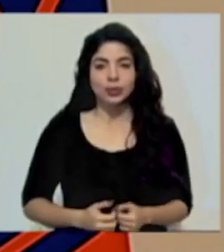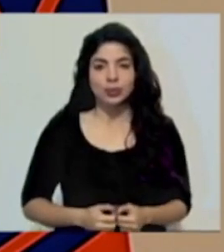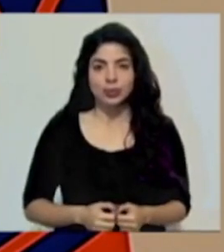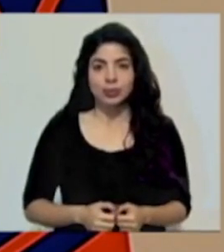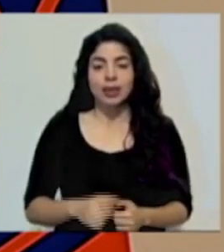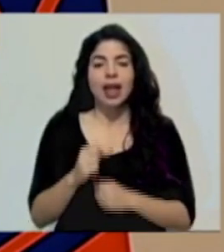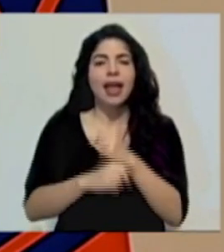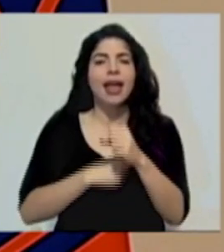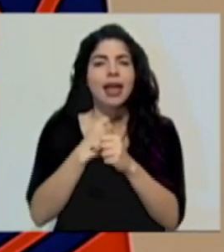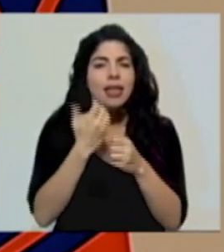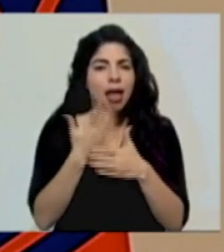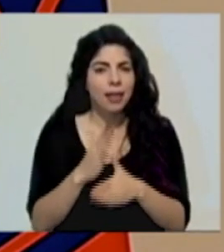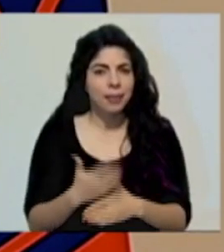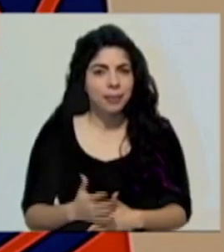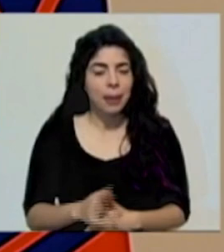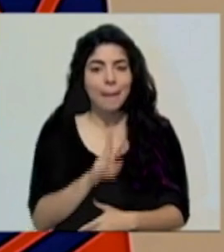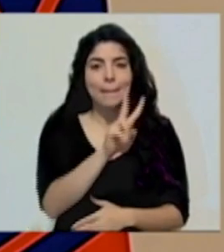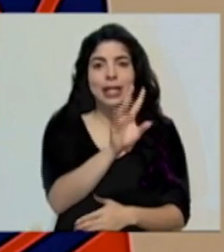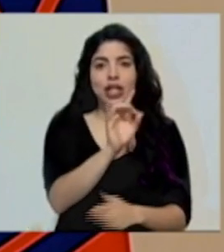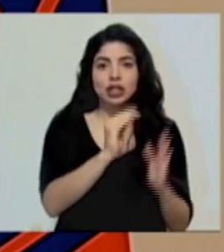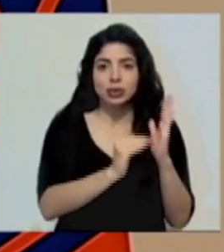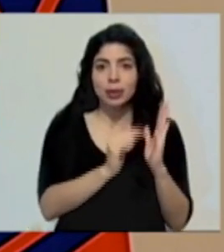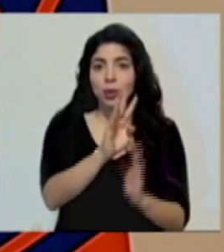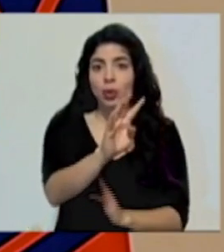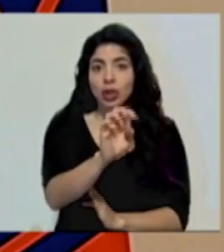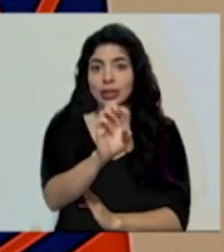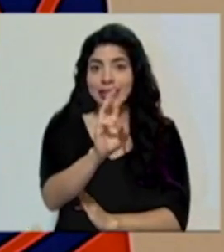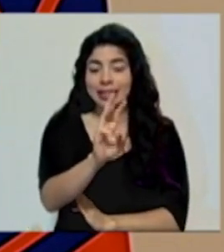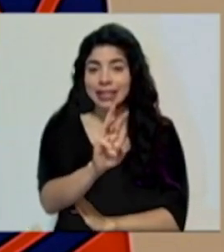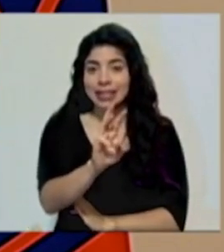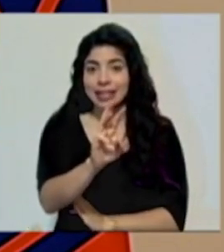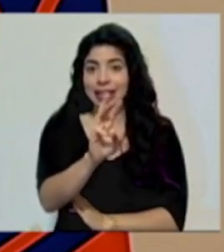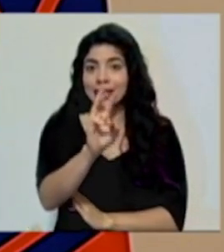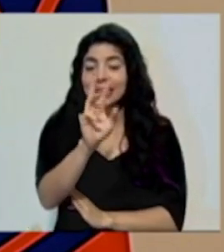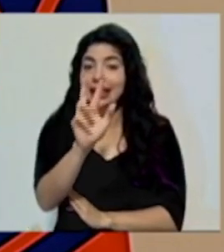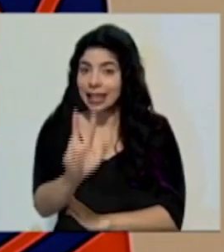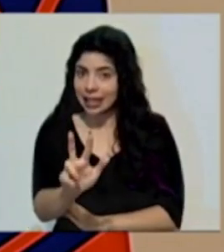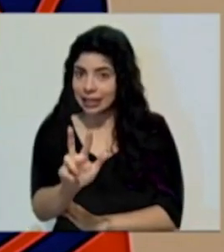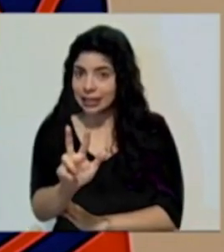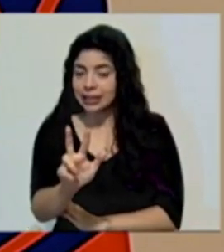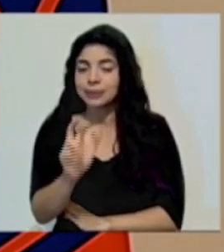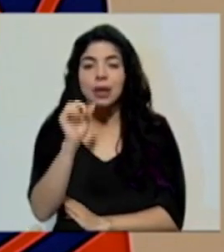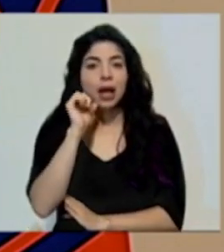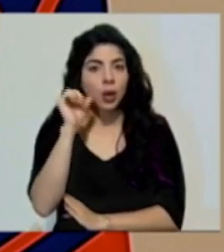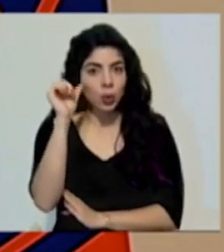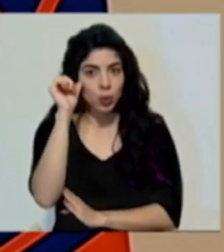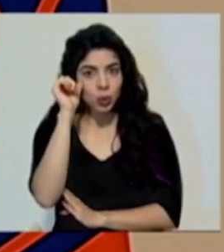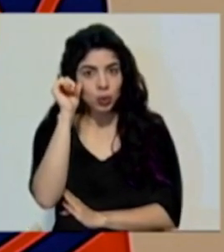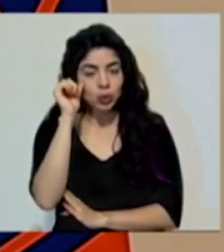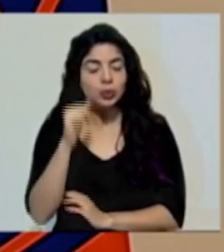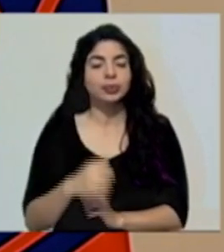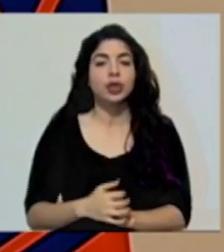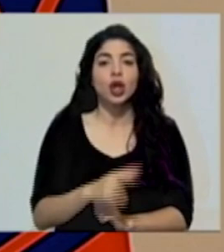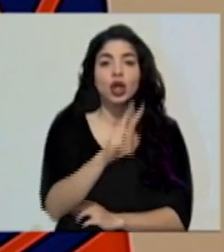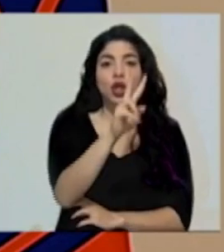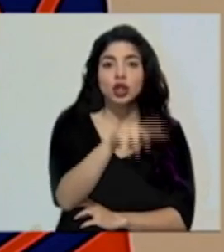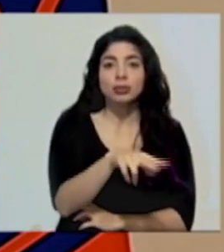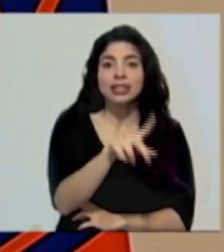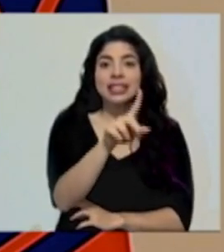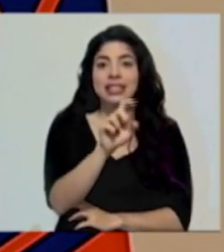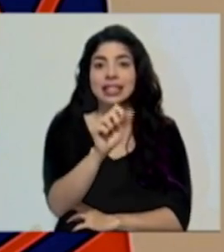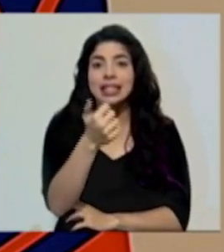Por edad tenemos 28.463 adultos, 2